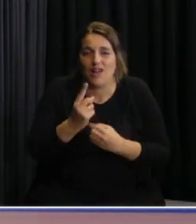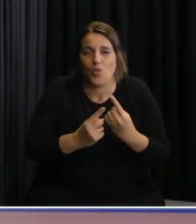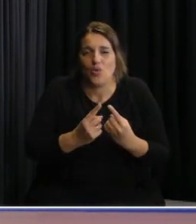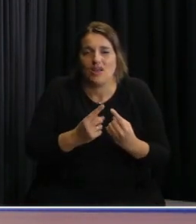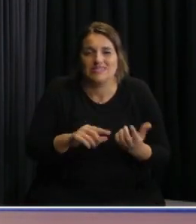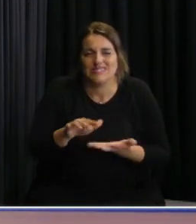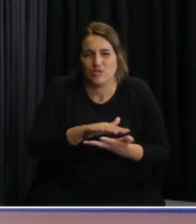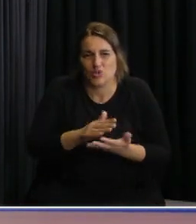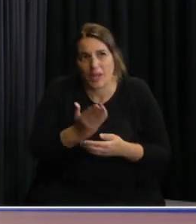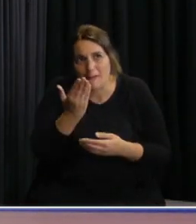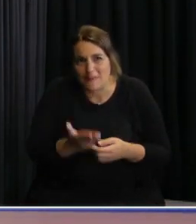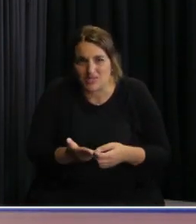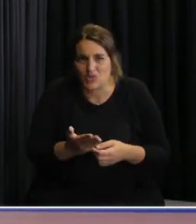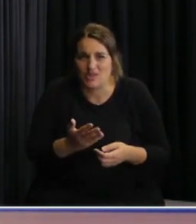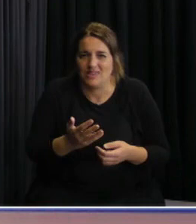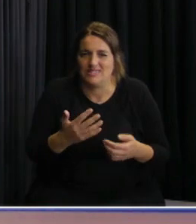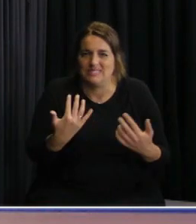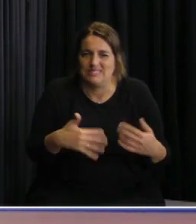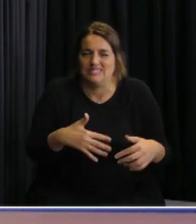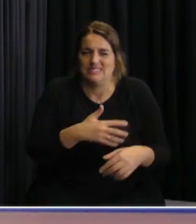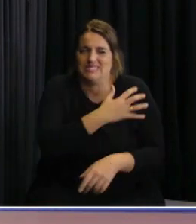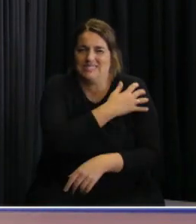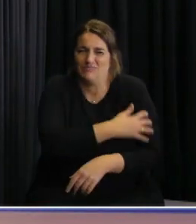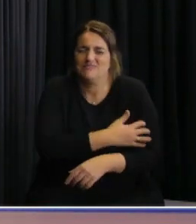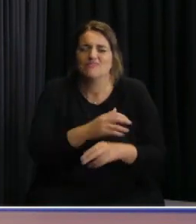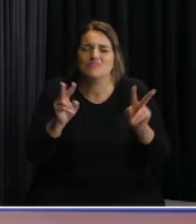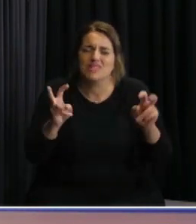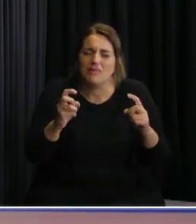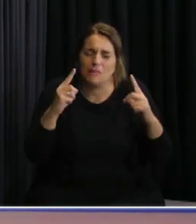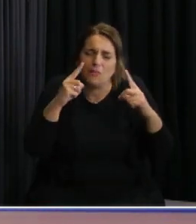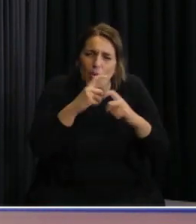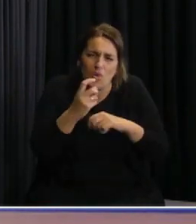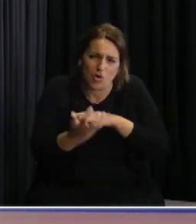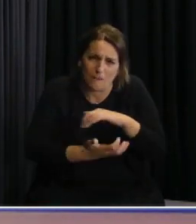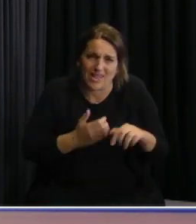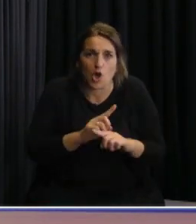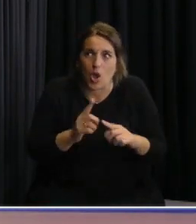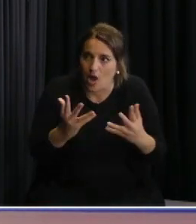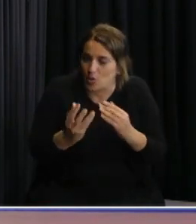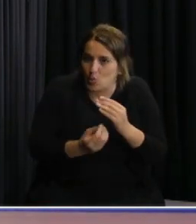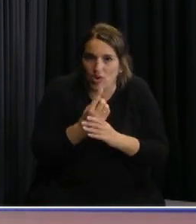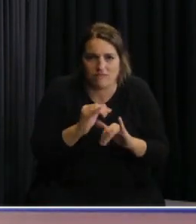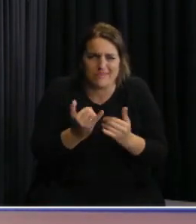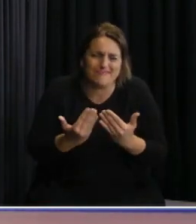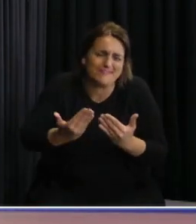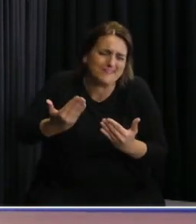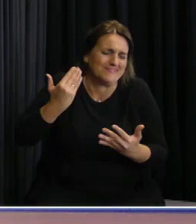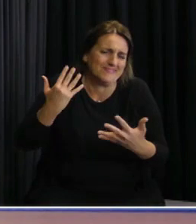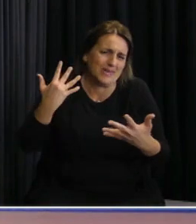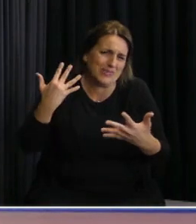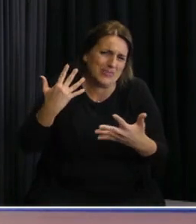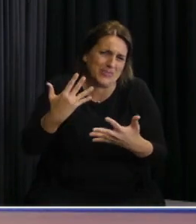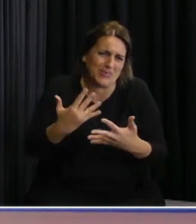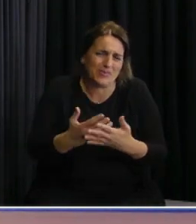situaciones de personas de mucha vulnerabilidad tema muy difícil que obviamente no es de ahora que es un tema que viene hace mucho tiempo